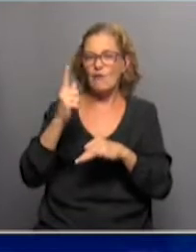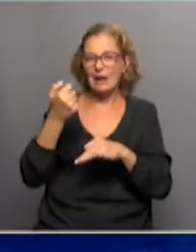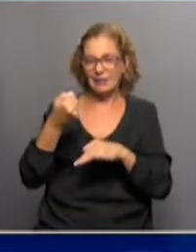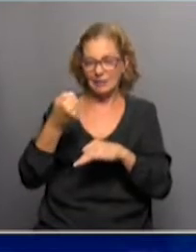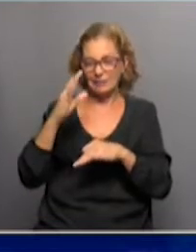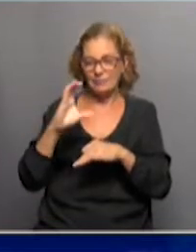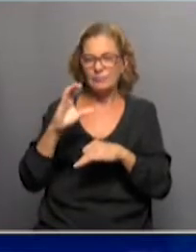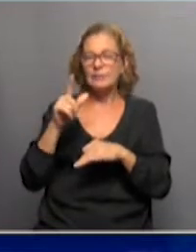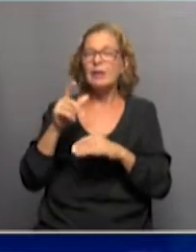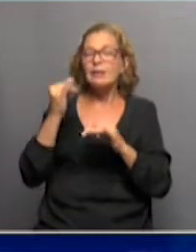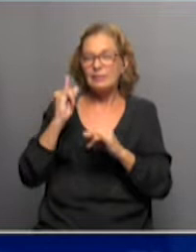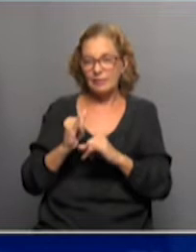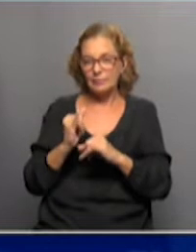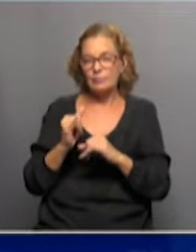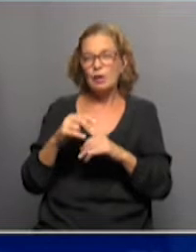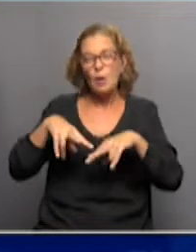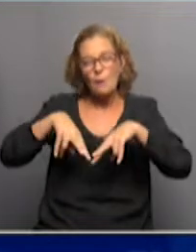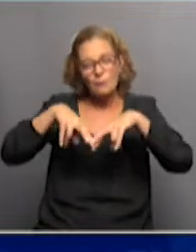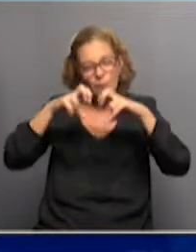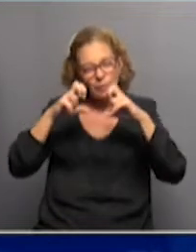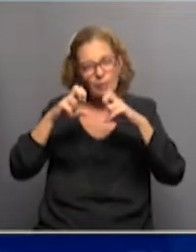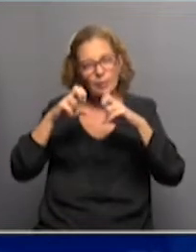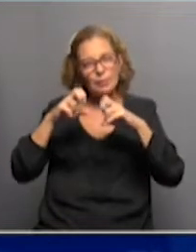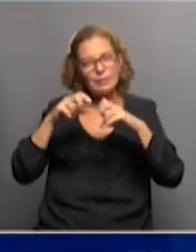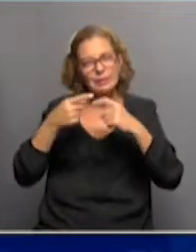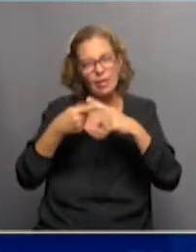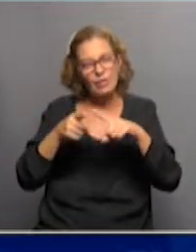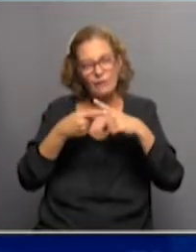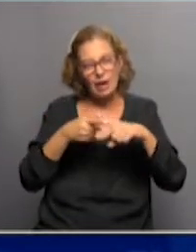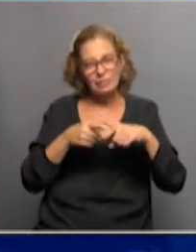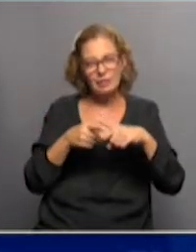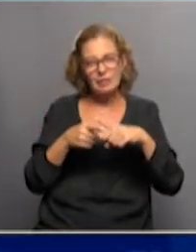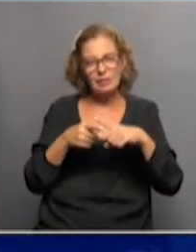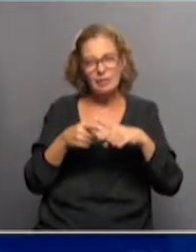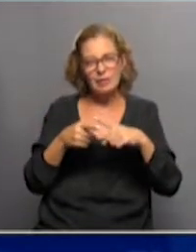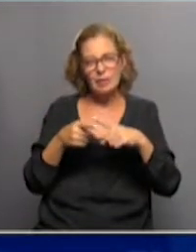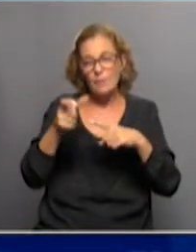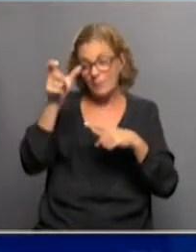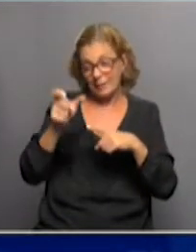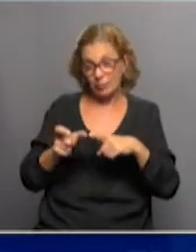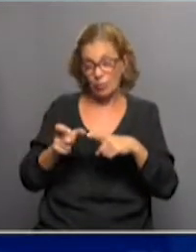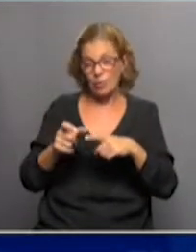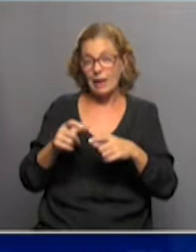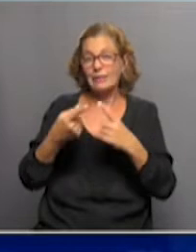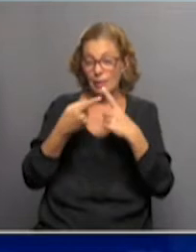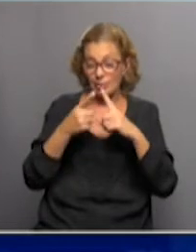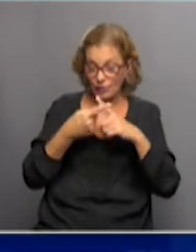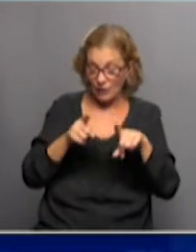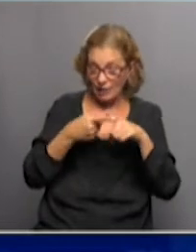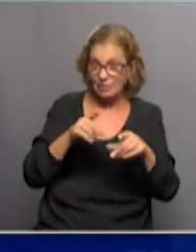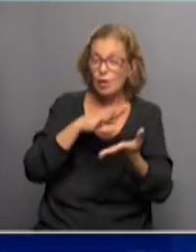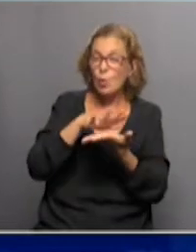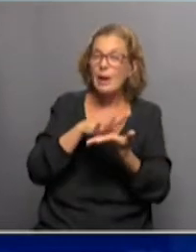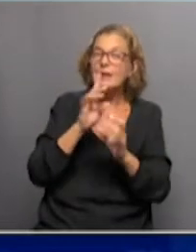sí. Incluso los ensayos de esta vacuna se hicieron en diferentes poblaciones, en diferentes lugares, y en algunos